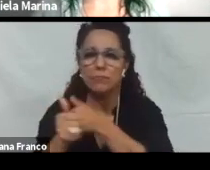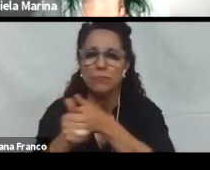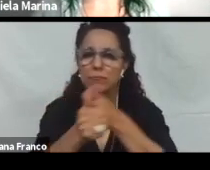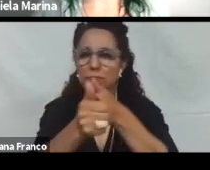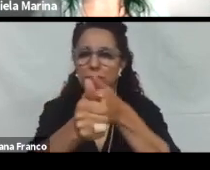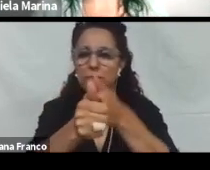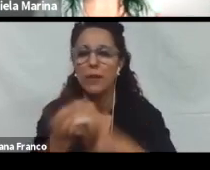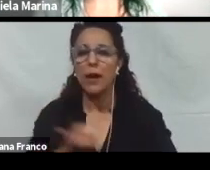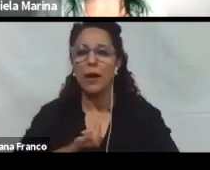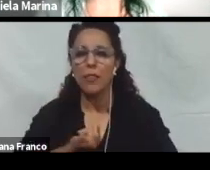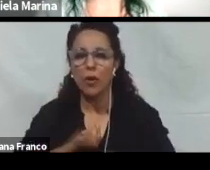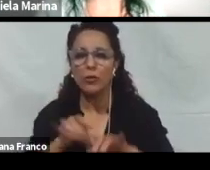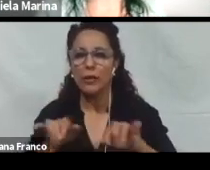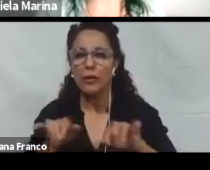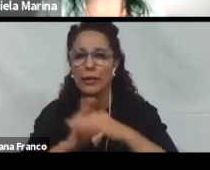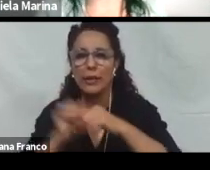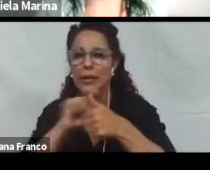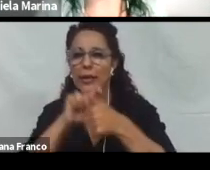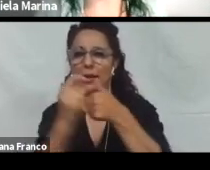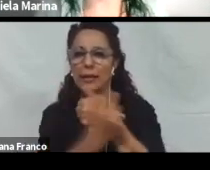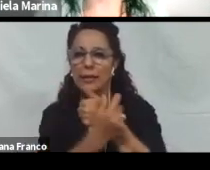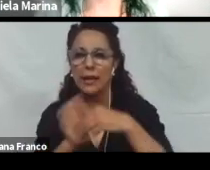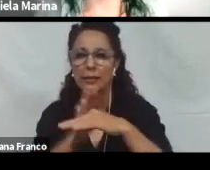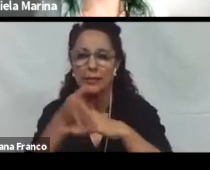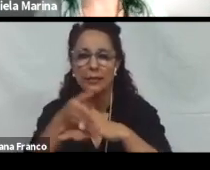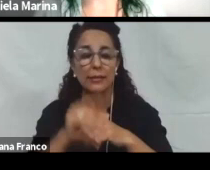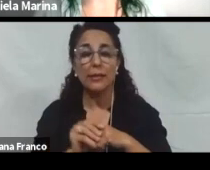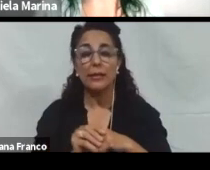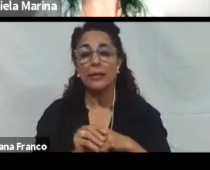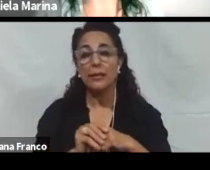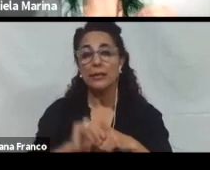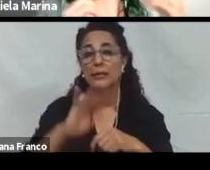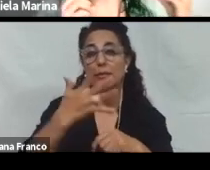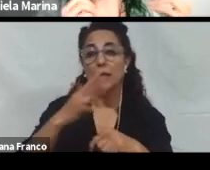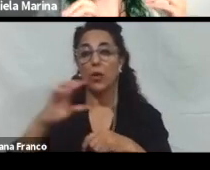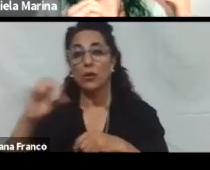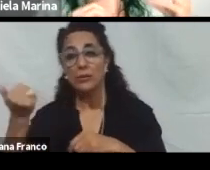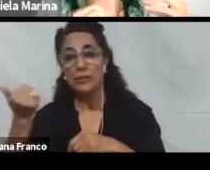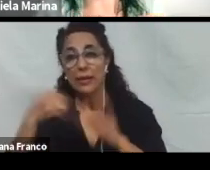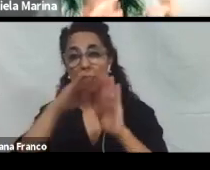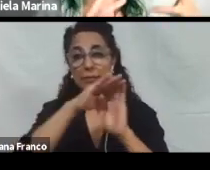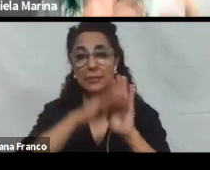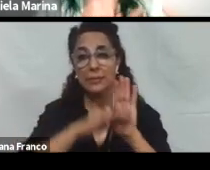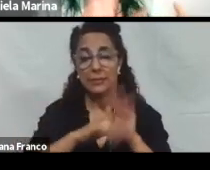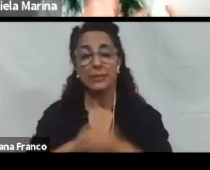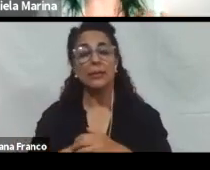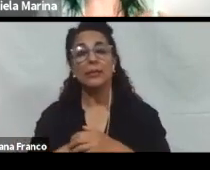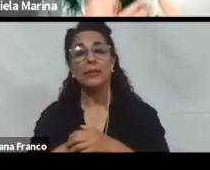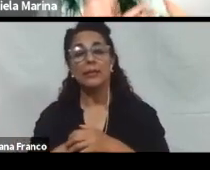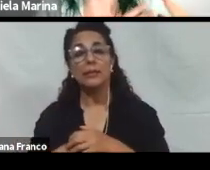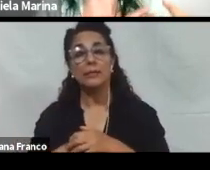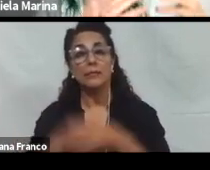Y estos dos últimos principios, el 5 y el 6, en realidad están más abocados al desarrollo